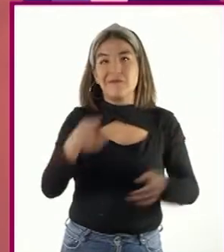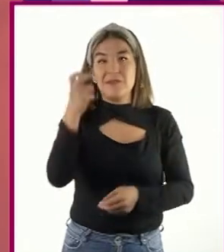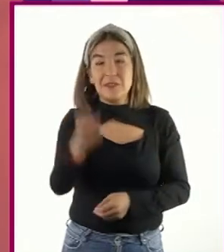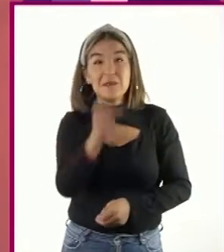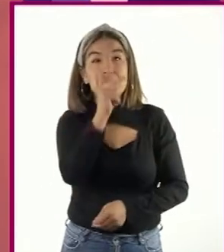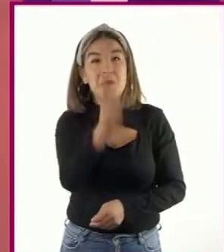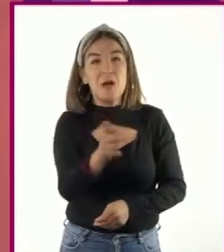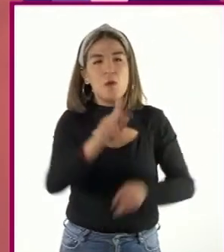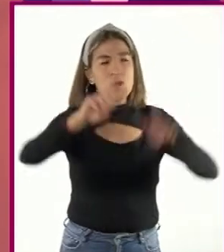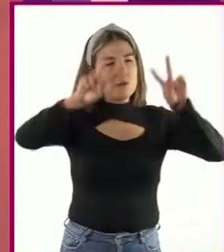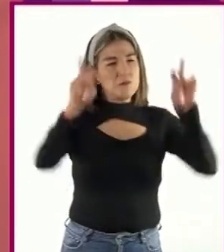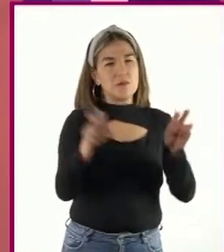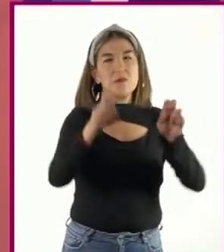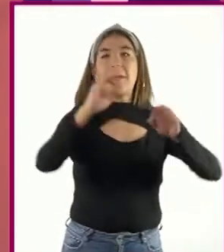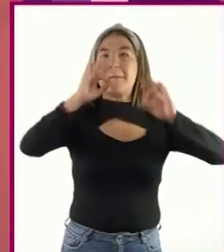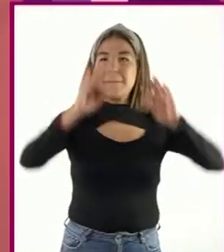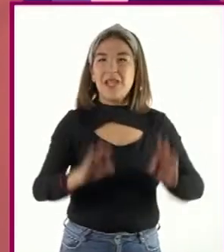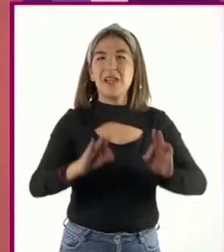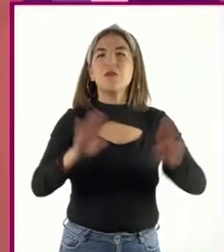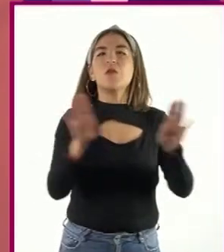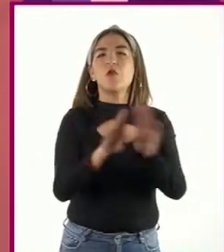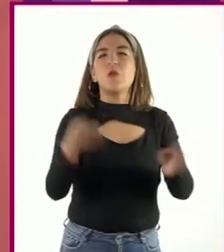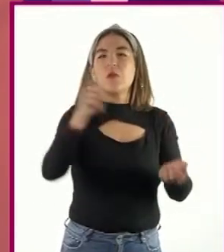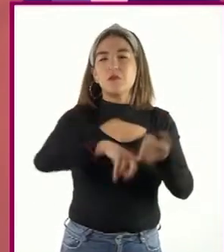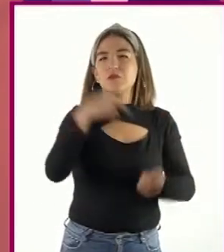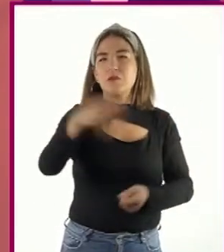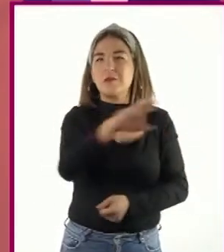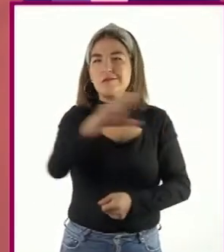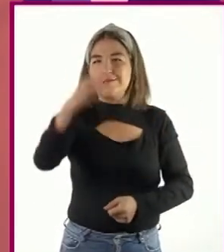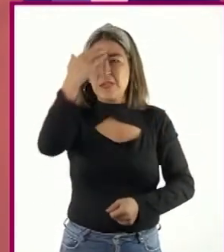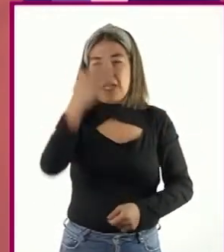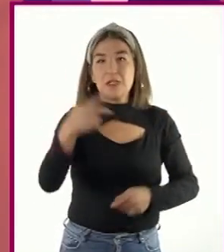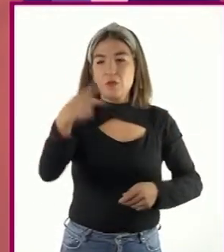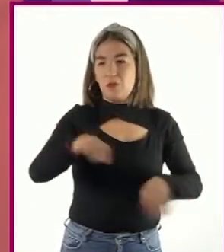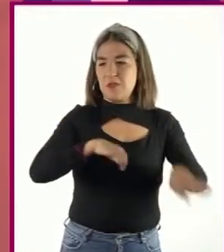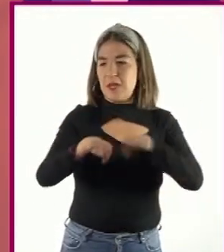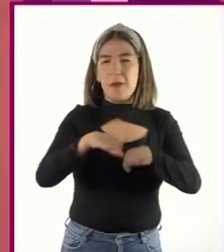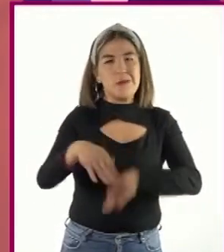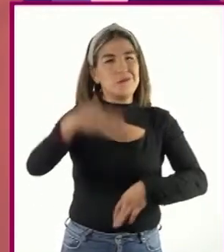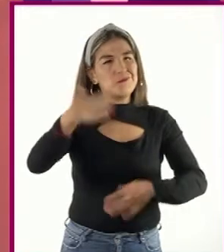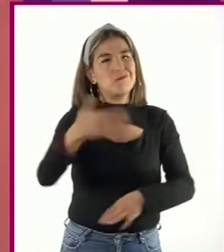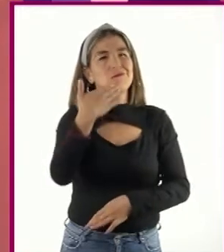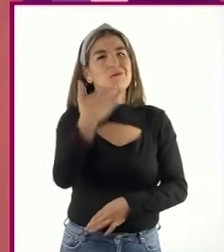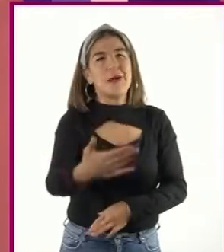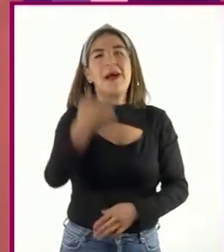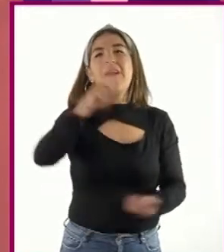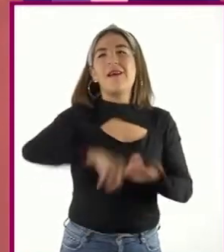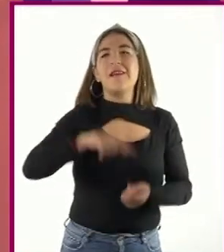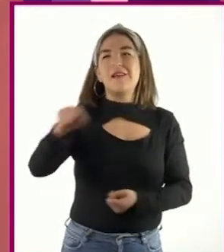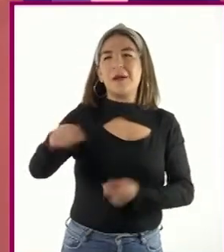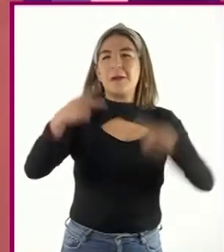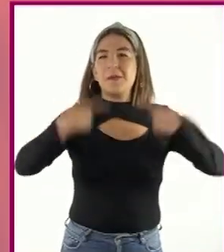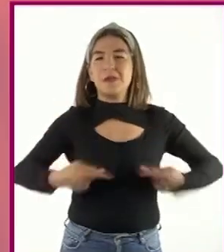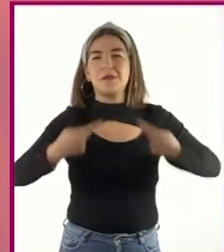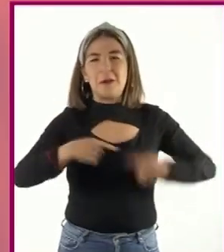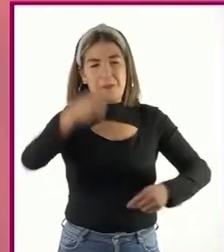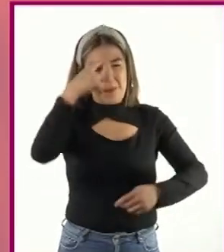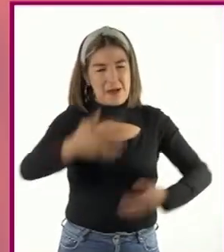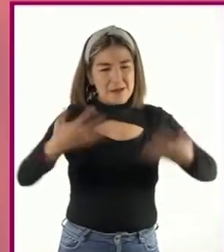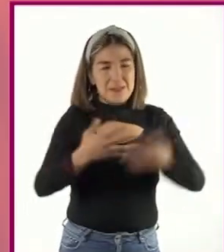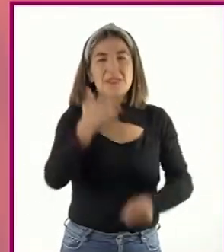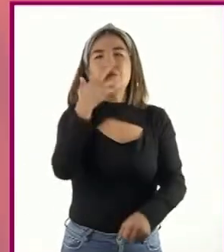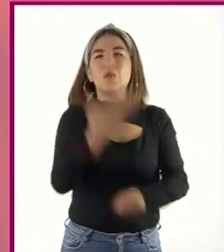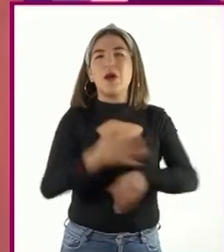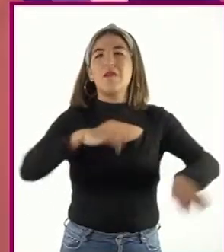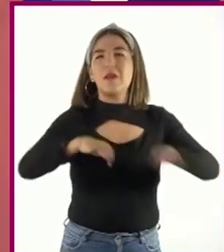palabra específica se reconoce la capacidad impecable que puede tener esa persona para desempeñar un